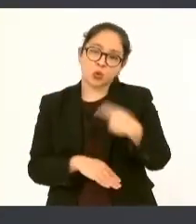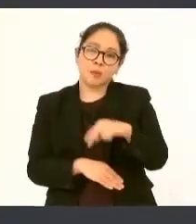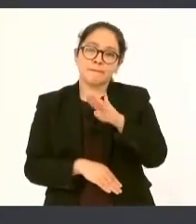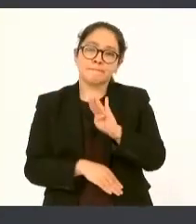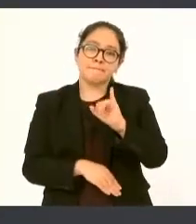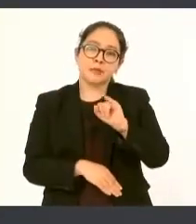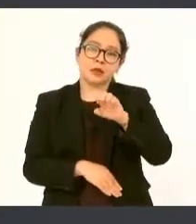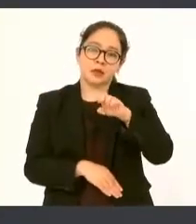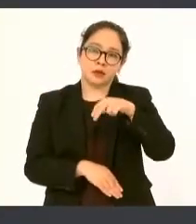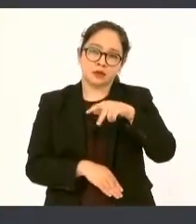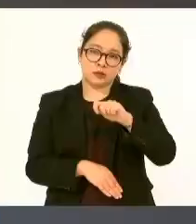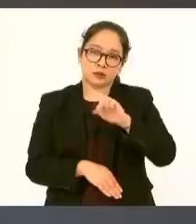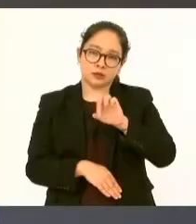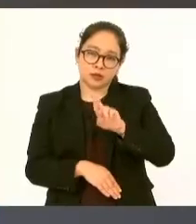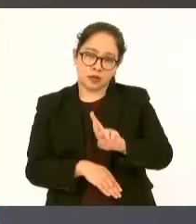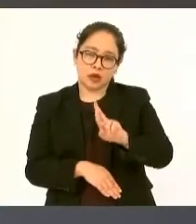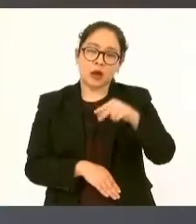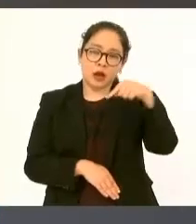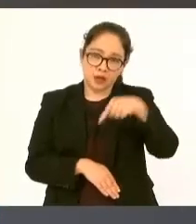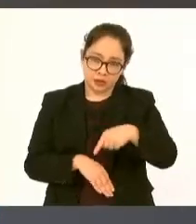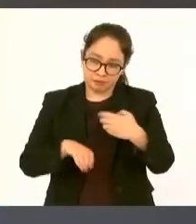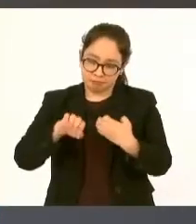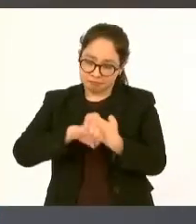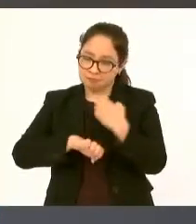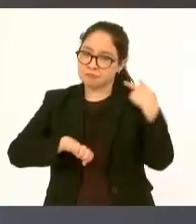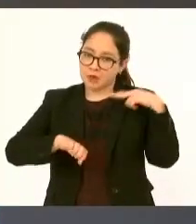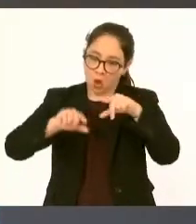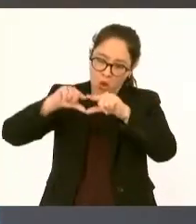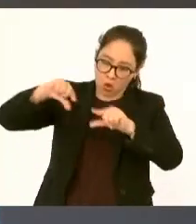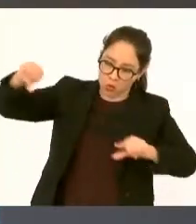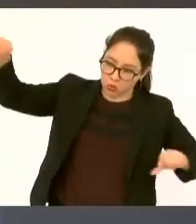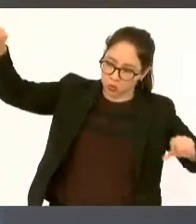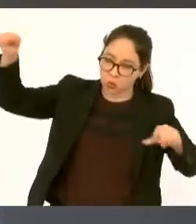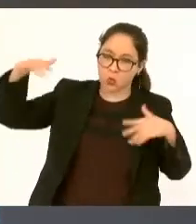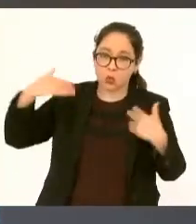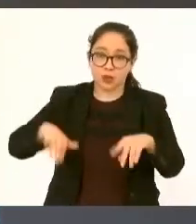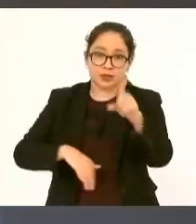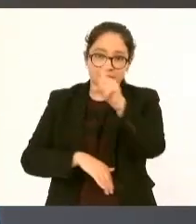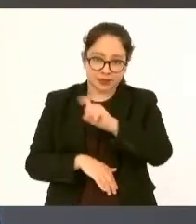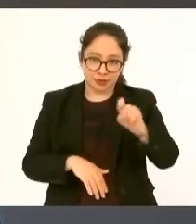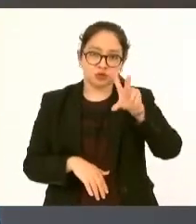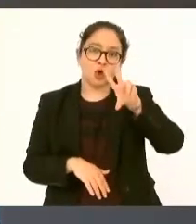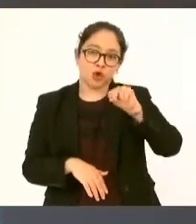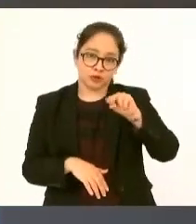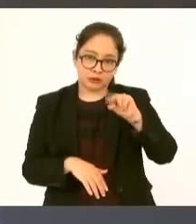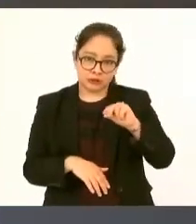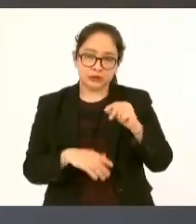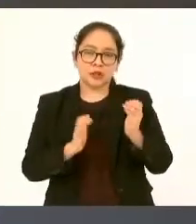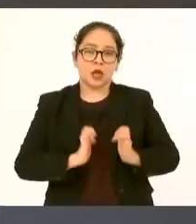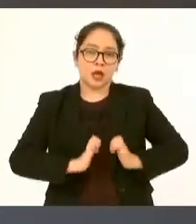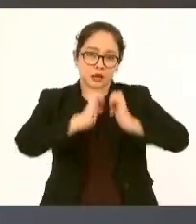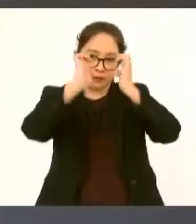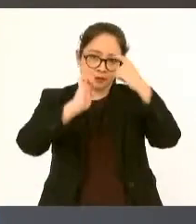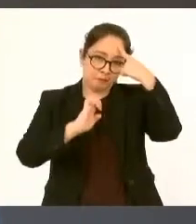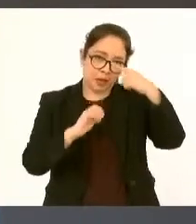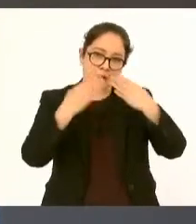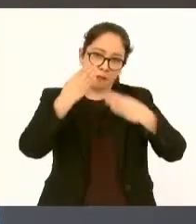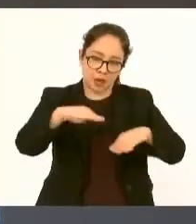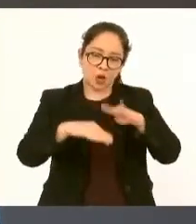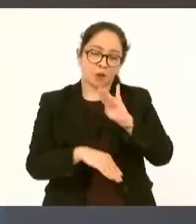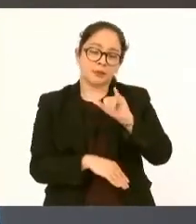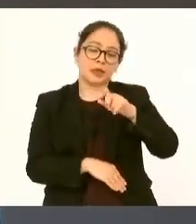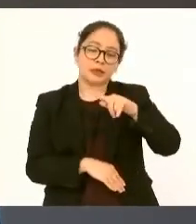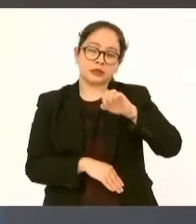ciento ochenta sucursales vamos